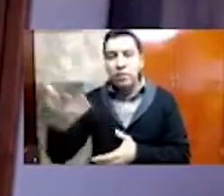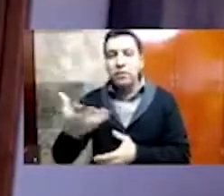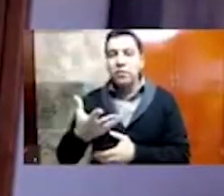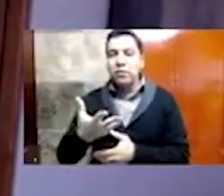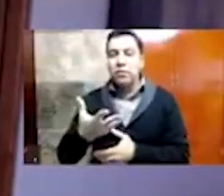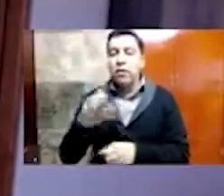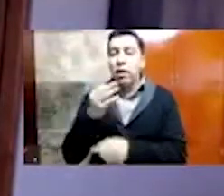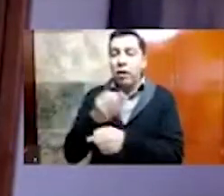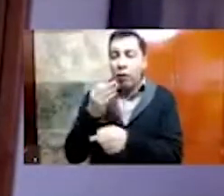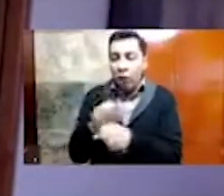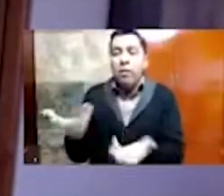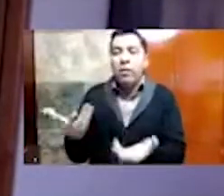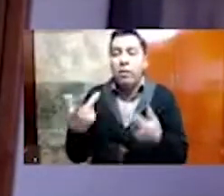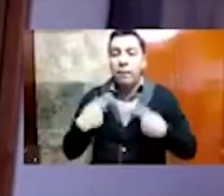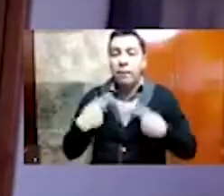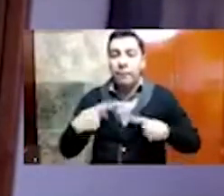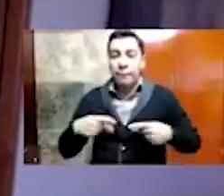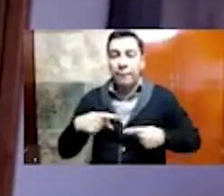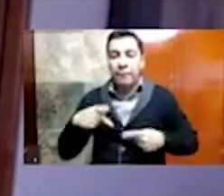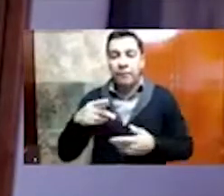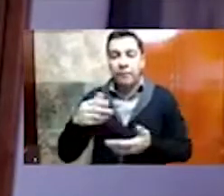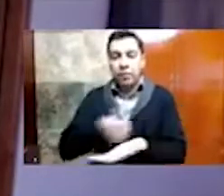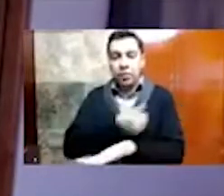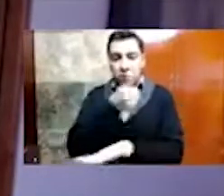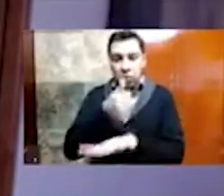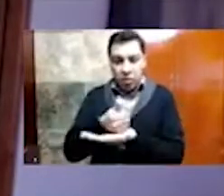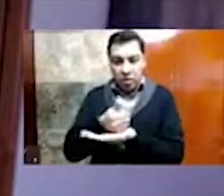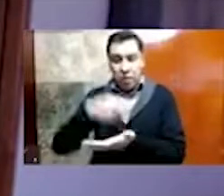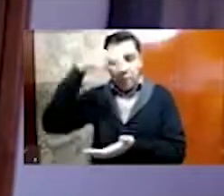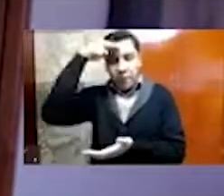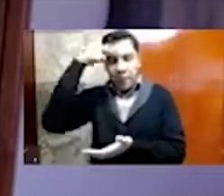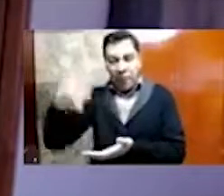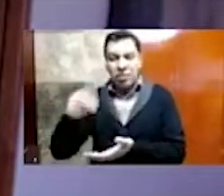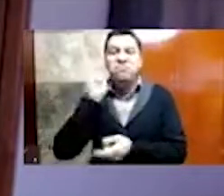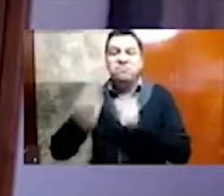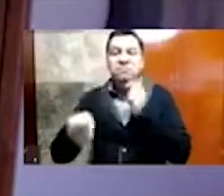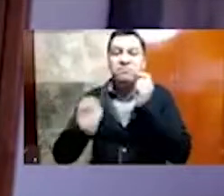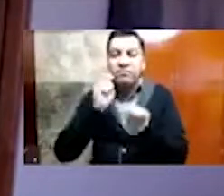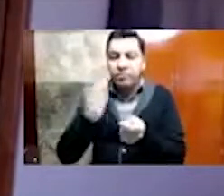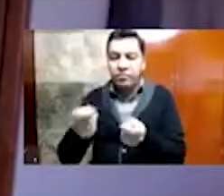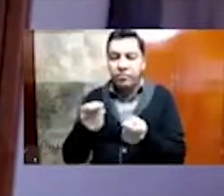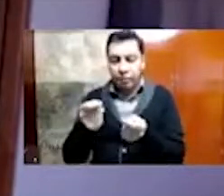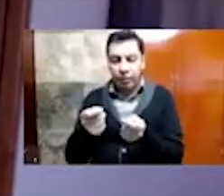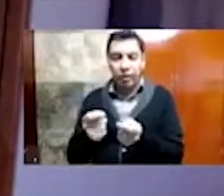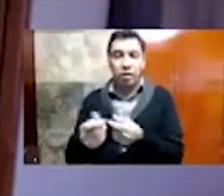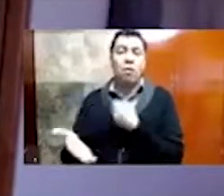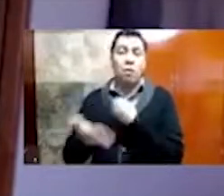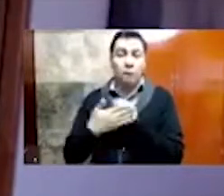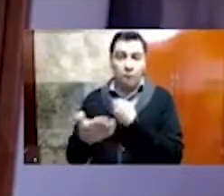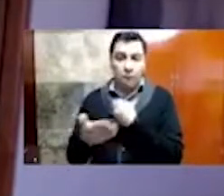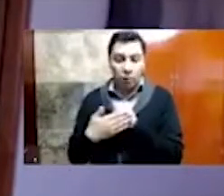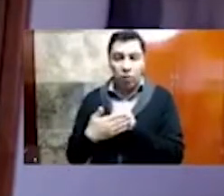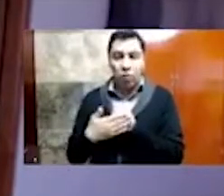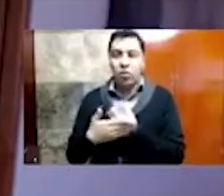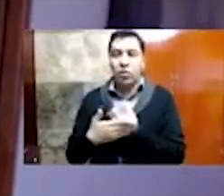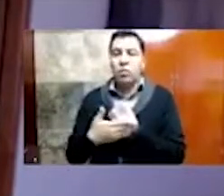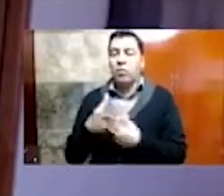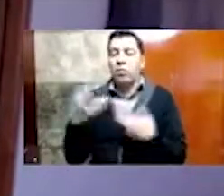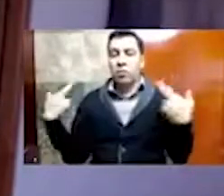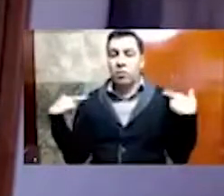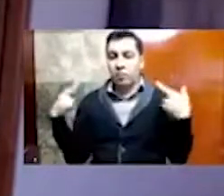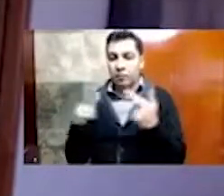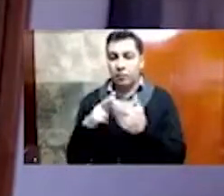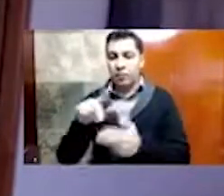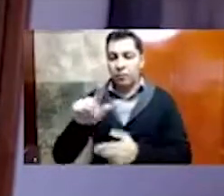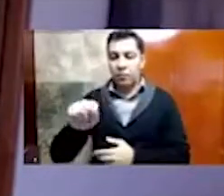a corto, mediano y largo plazo. El maestro Tomás Pilsinger nos hablará sobre la increíble paradoja de que una ciudad fundada sobre